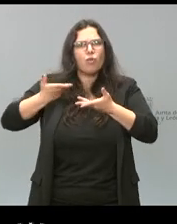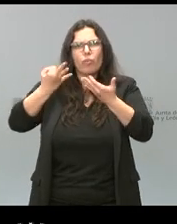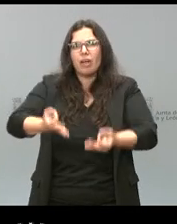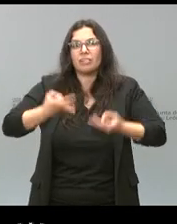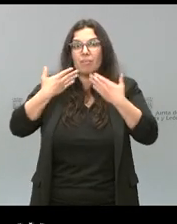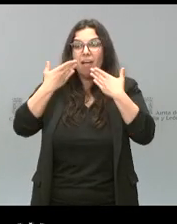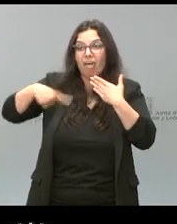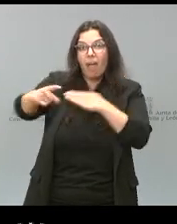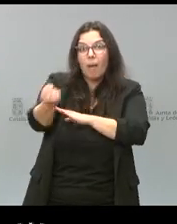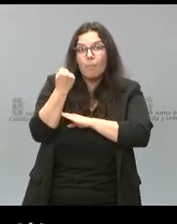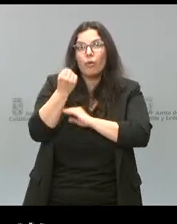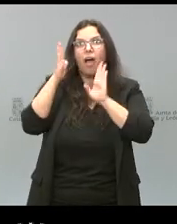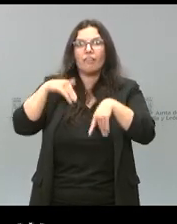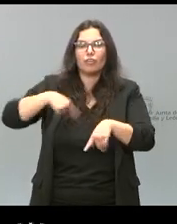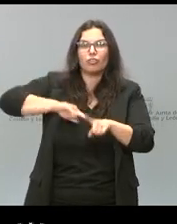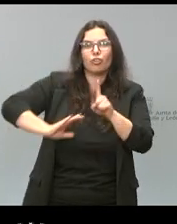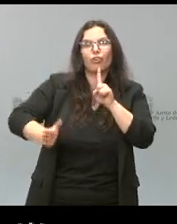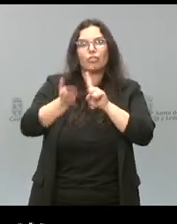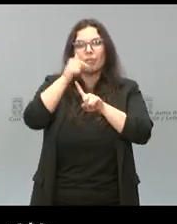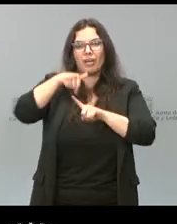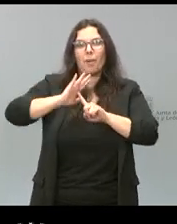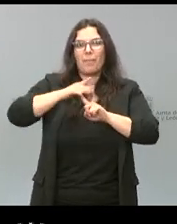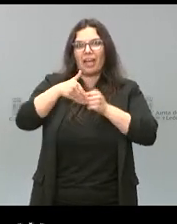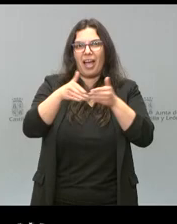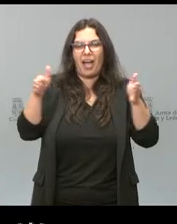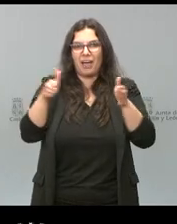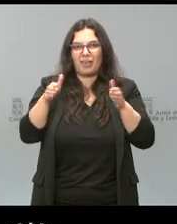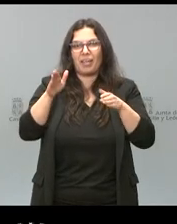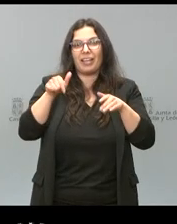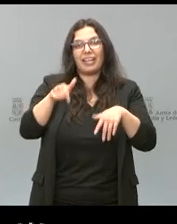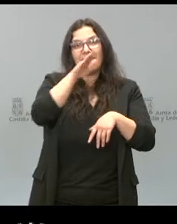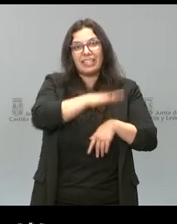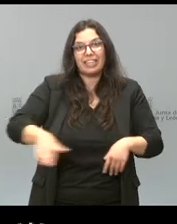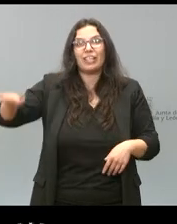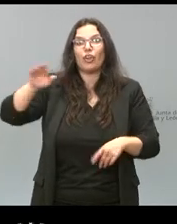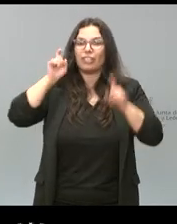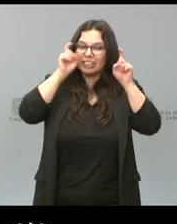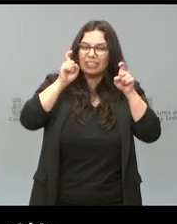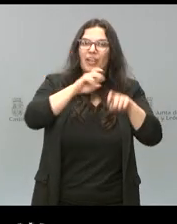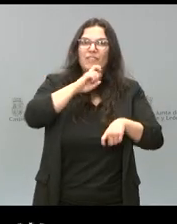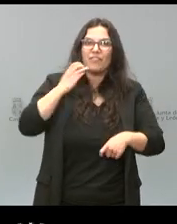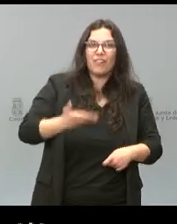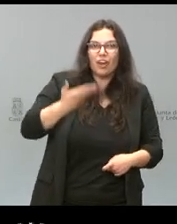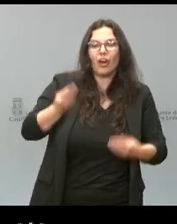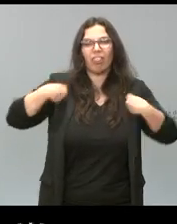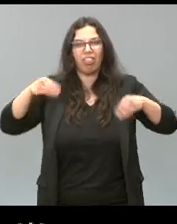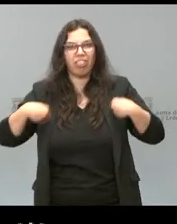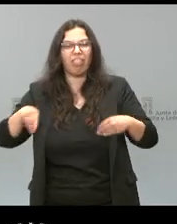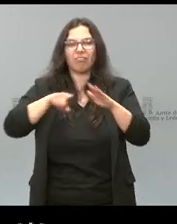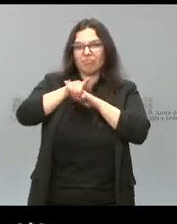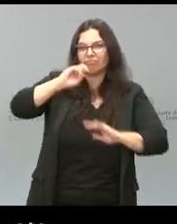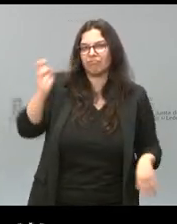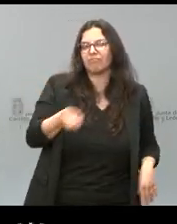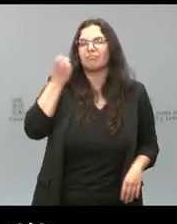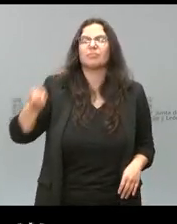ese apoyo hemos podido llegar a conseguir abrir este parque enseñando a los niños tanto valores como formas de entretenimiento diferentes. Hemos